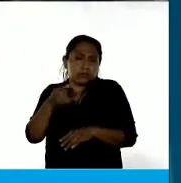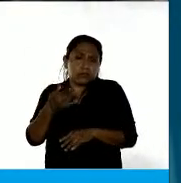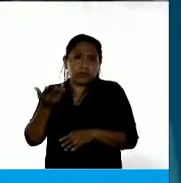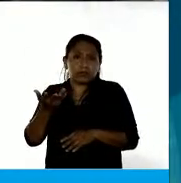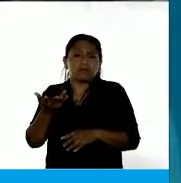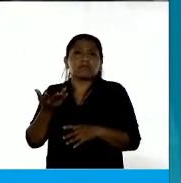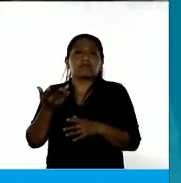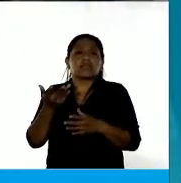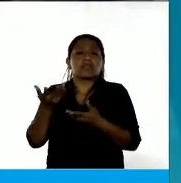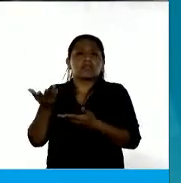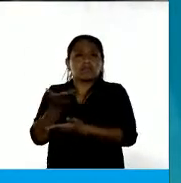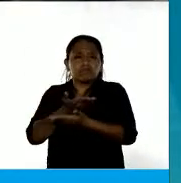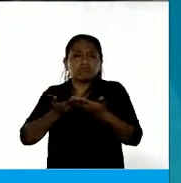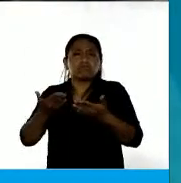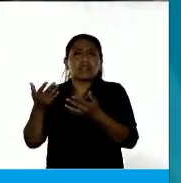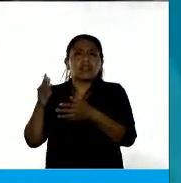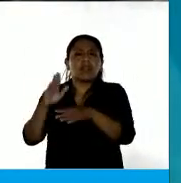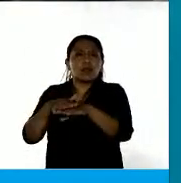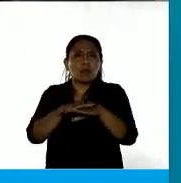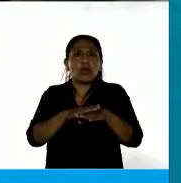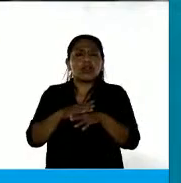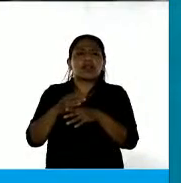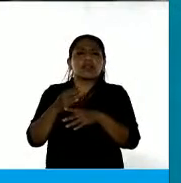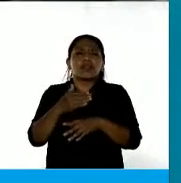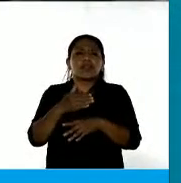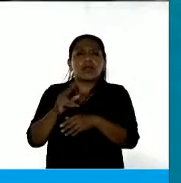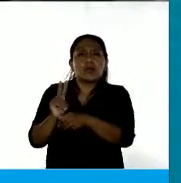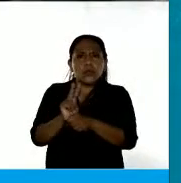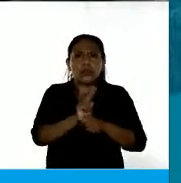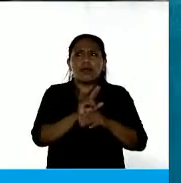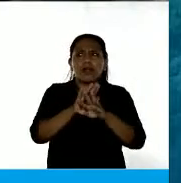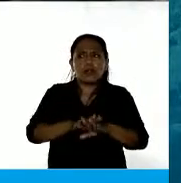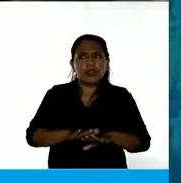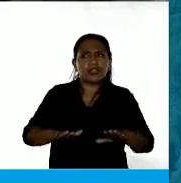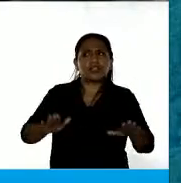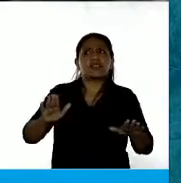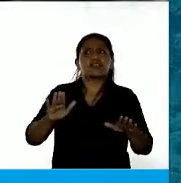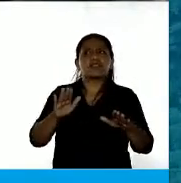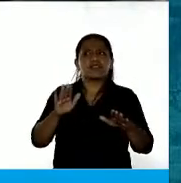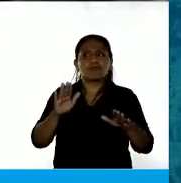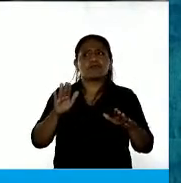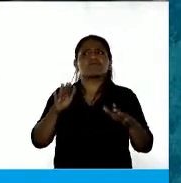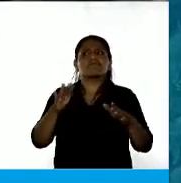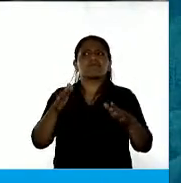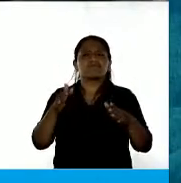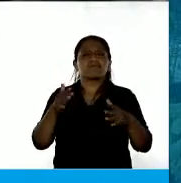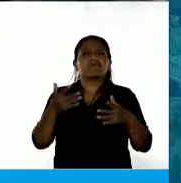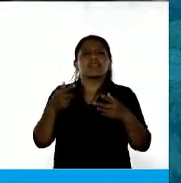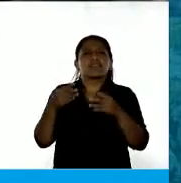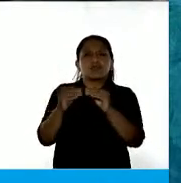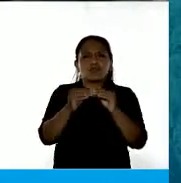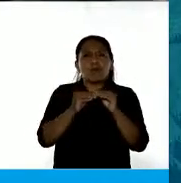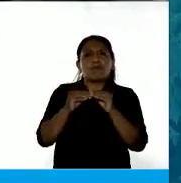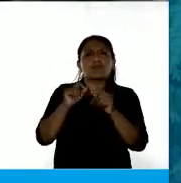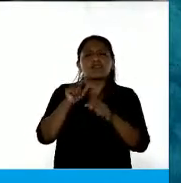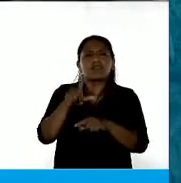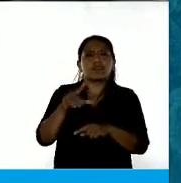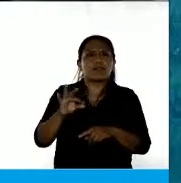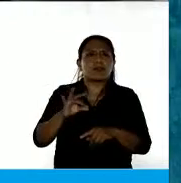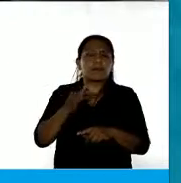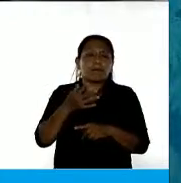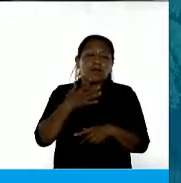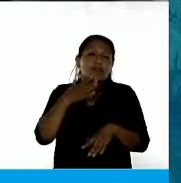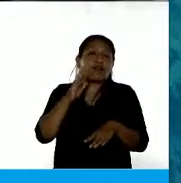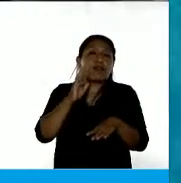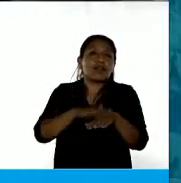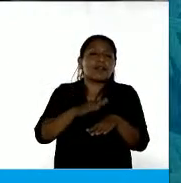comparten responsabilidades parentales y del hogar con sus compañeras de vida, pero las tareas